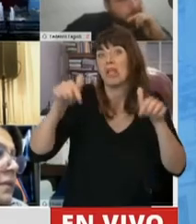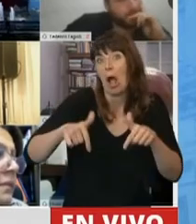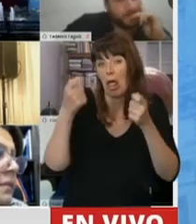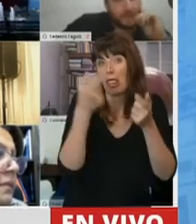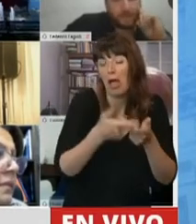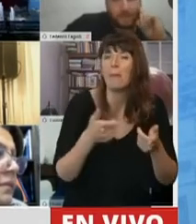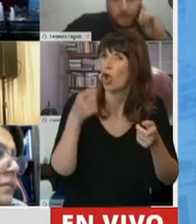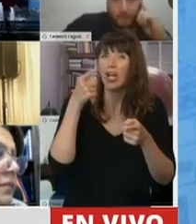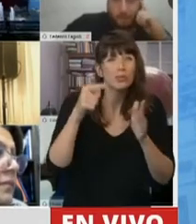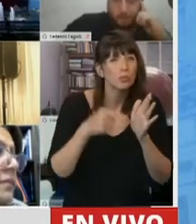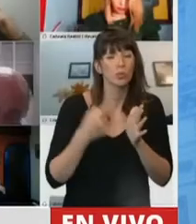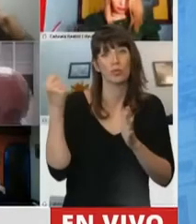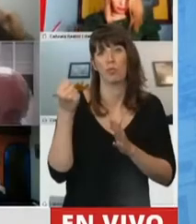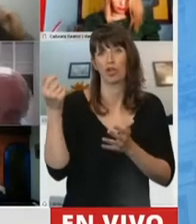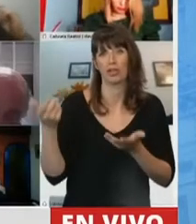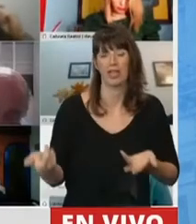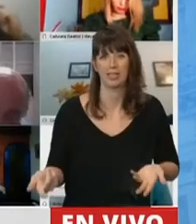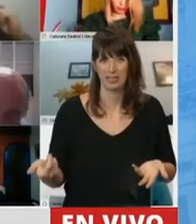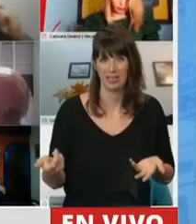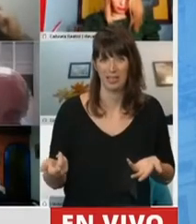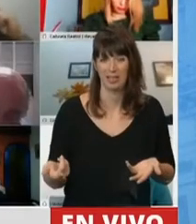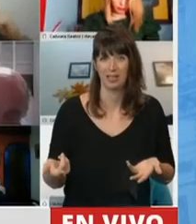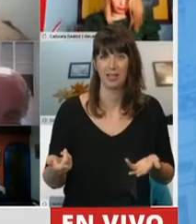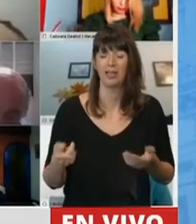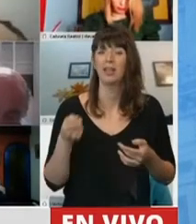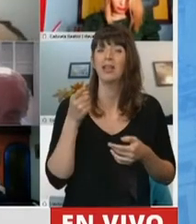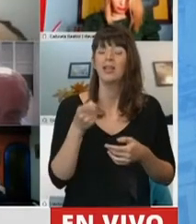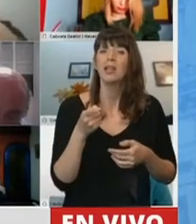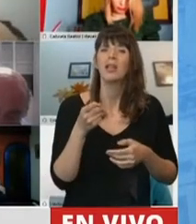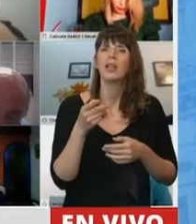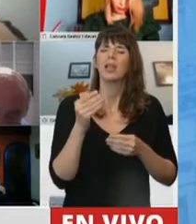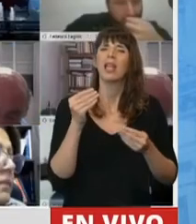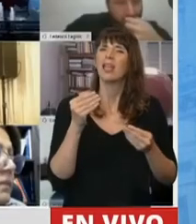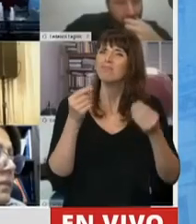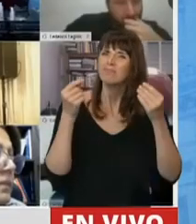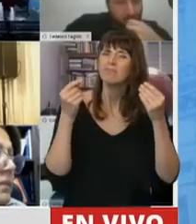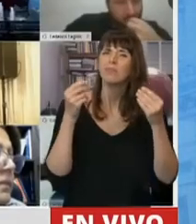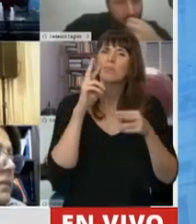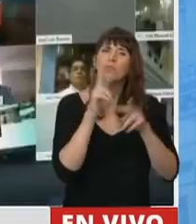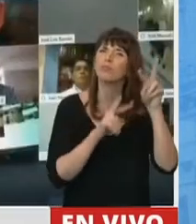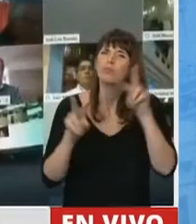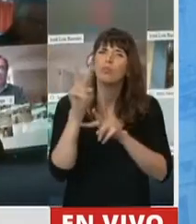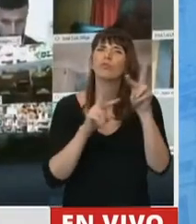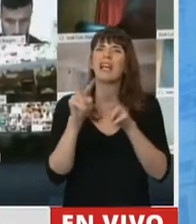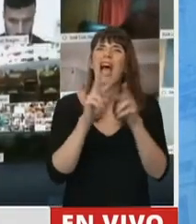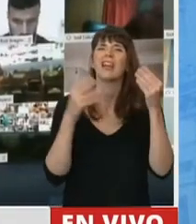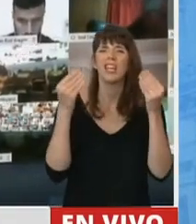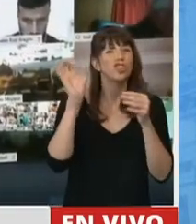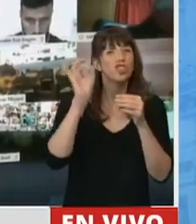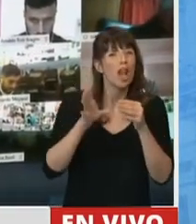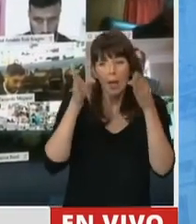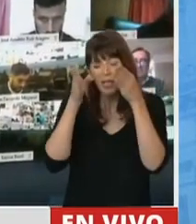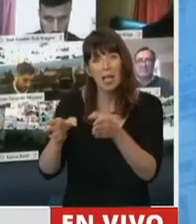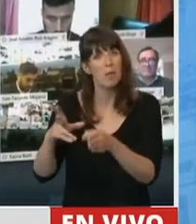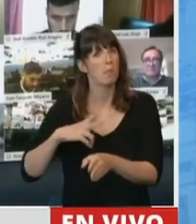Es sumamente necesario que terminemos por ahí de inclinar esta balanza solamente para el sector privado. Y también